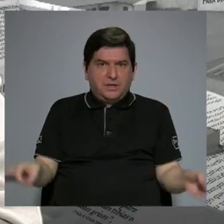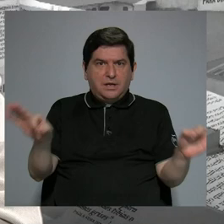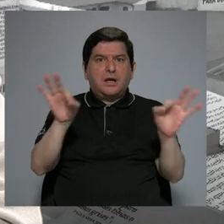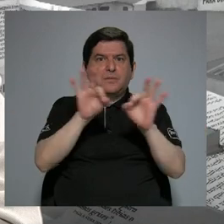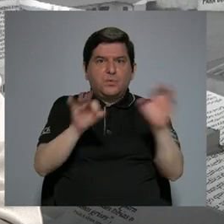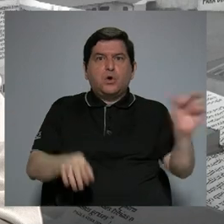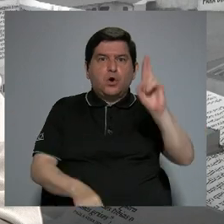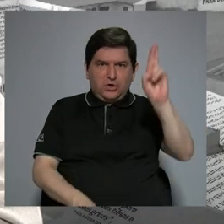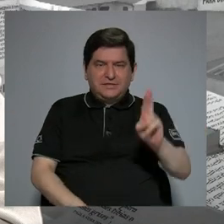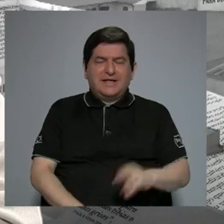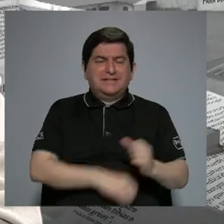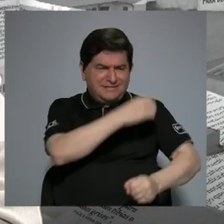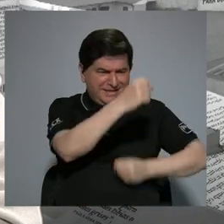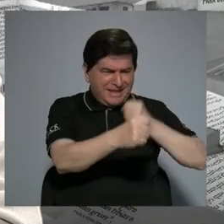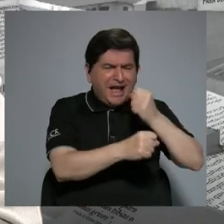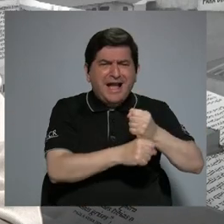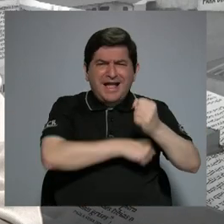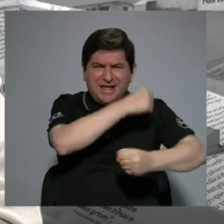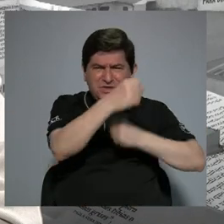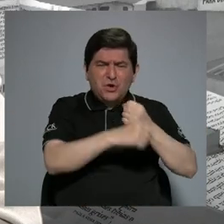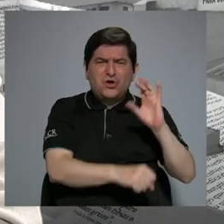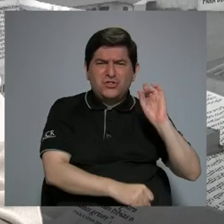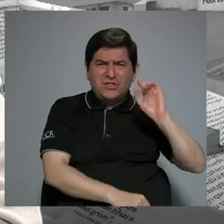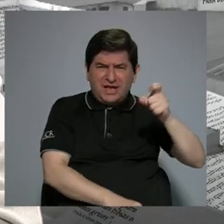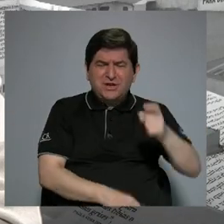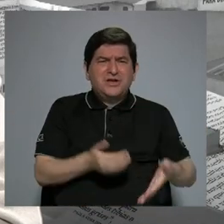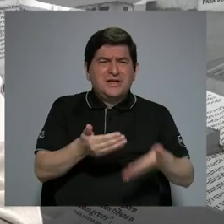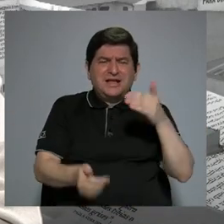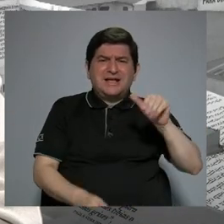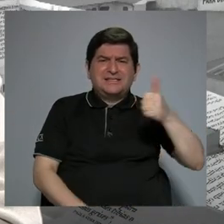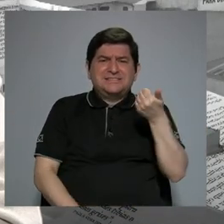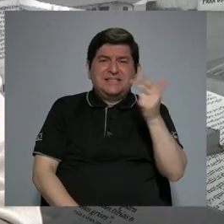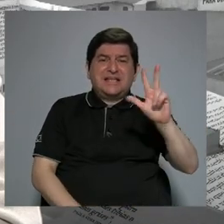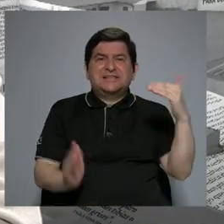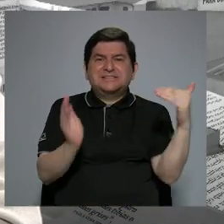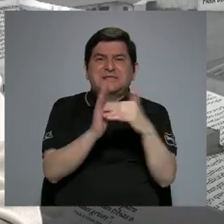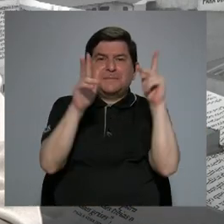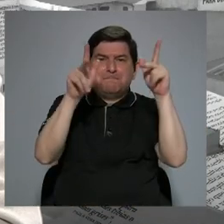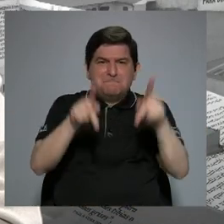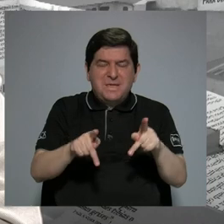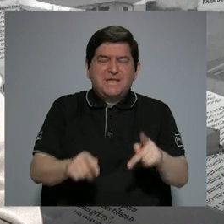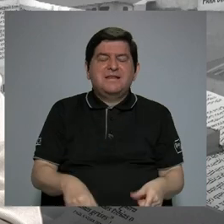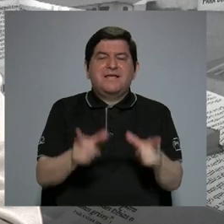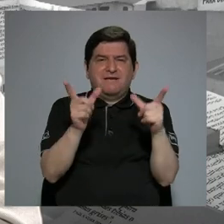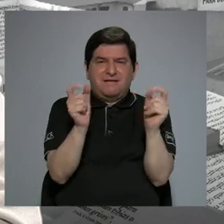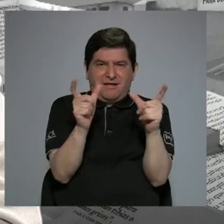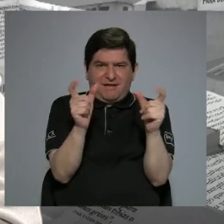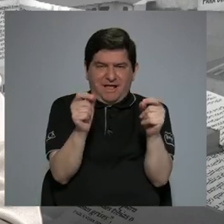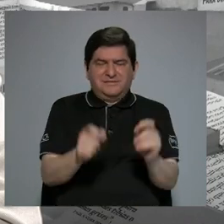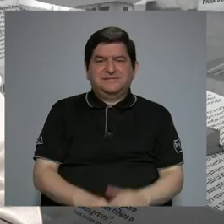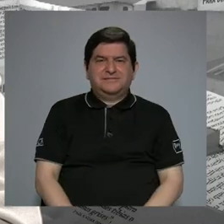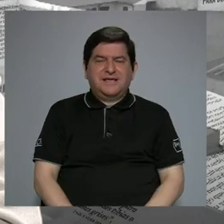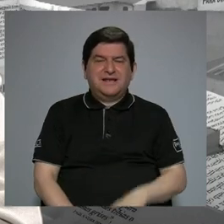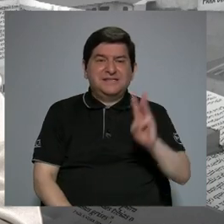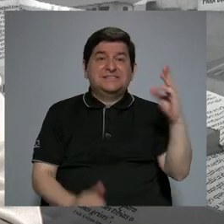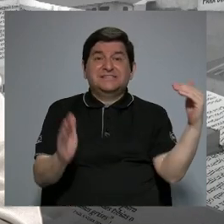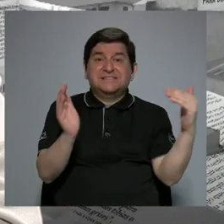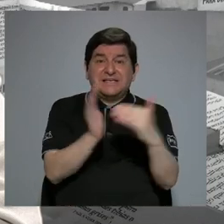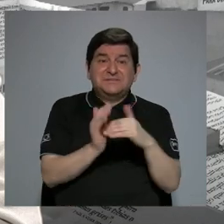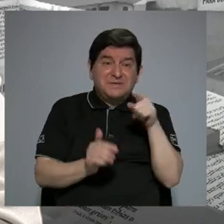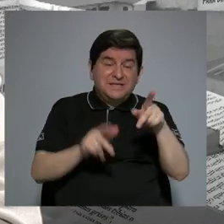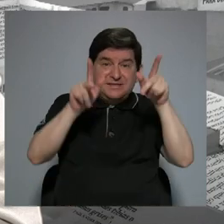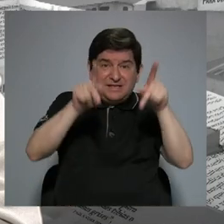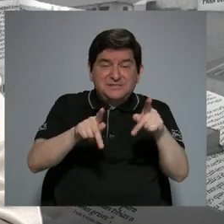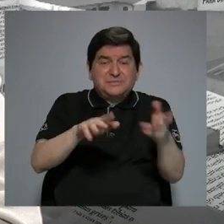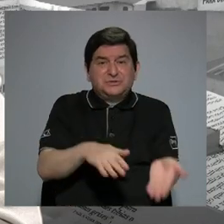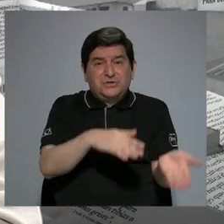Aquí en Costa Rica cada año son diagnosticadas a casi 13 mil personas con cáncer y casi 6 mil de ellas